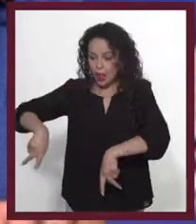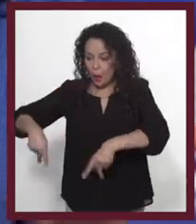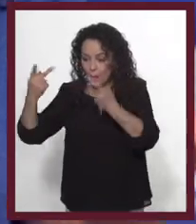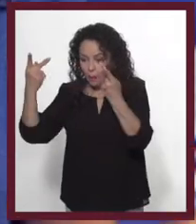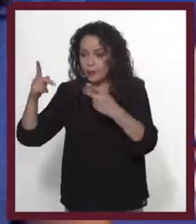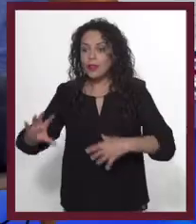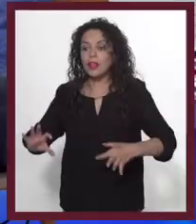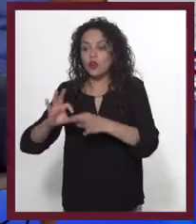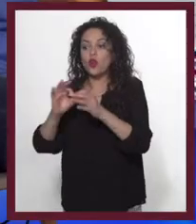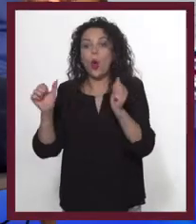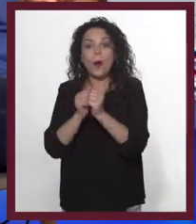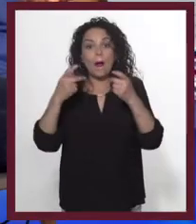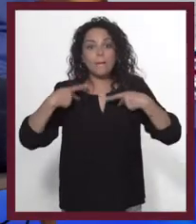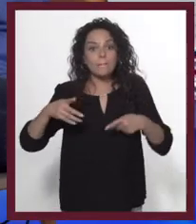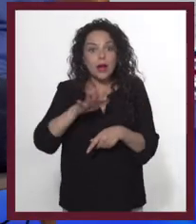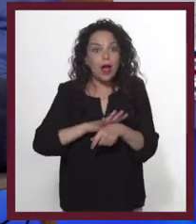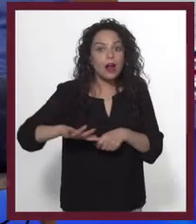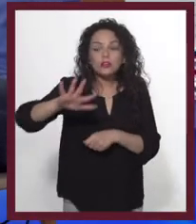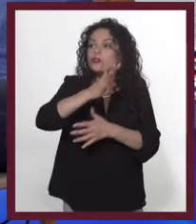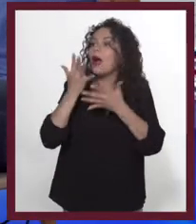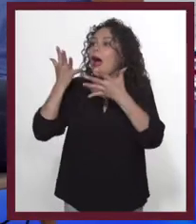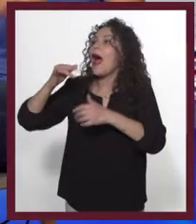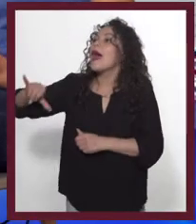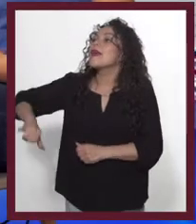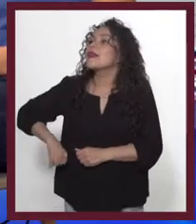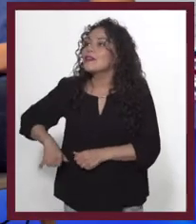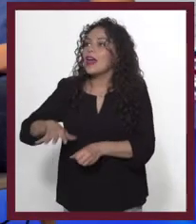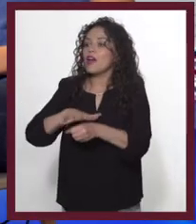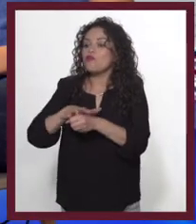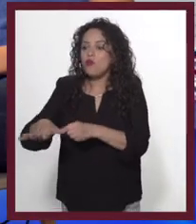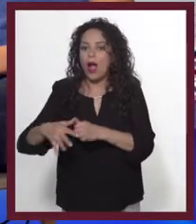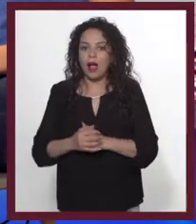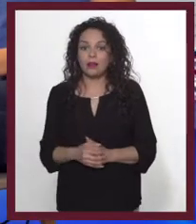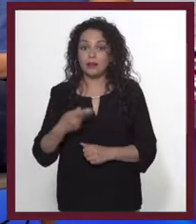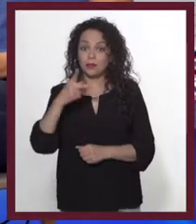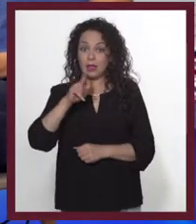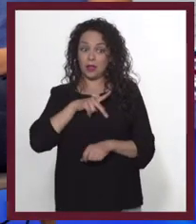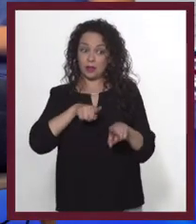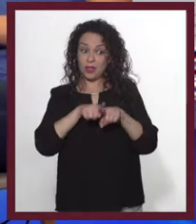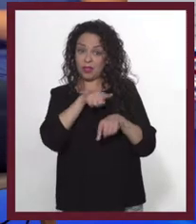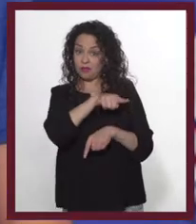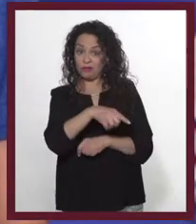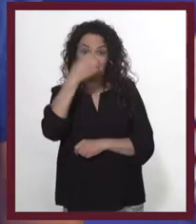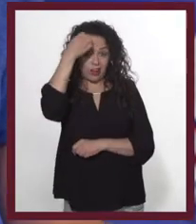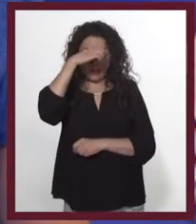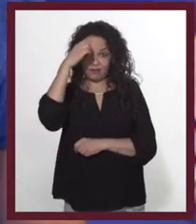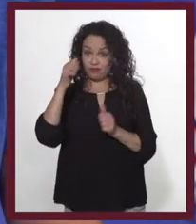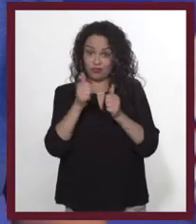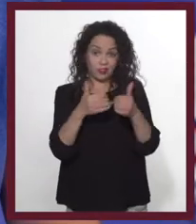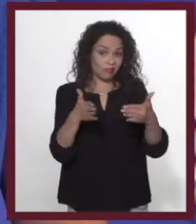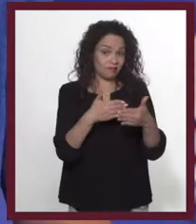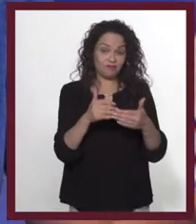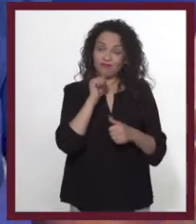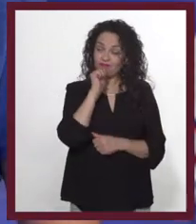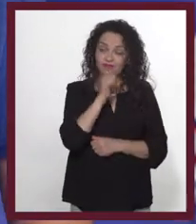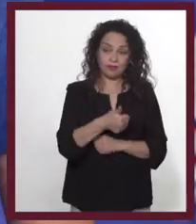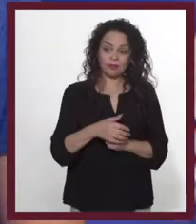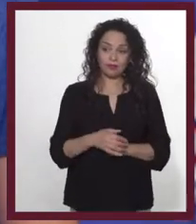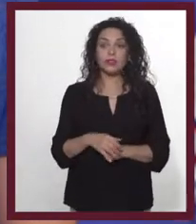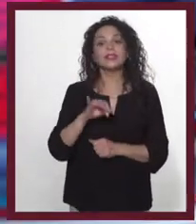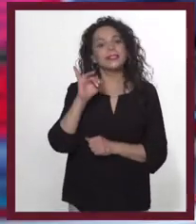tiene que ver con los deseos del público. ¡Exacto! Aunque a mi hermanito nomás no se le dé la cocinada.